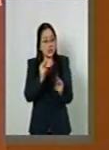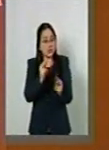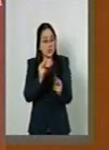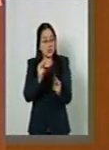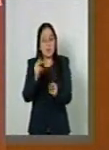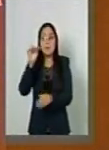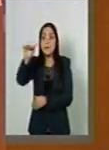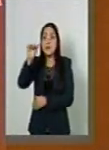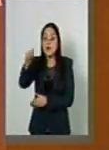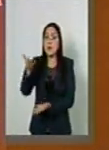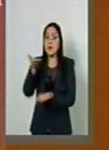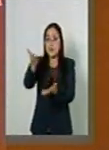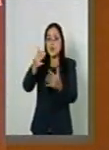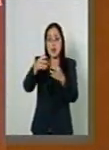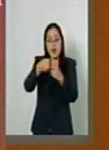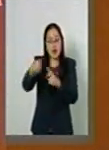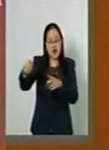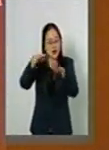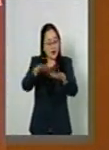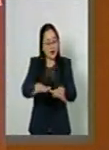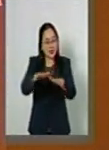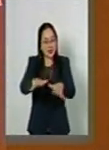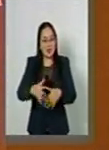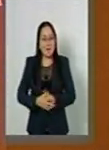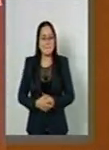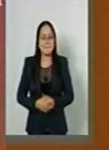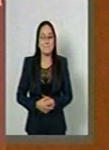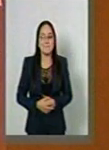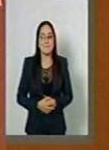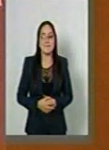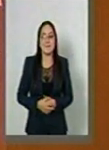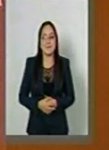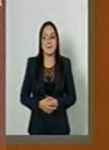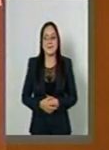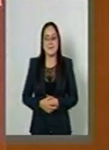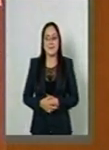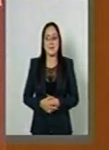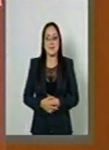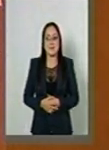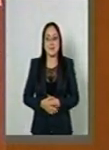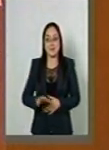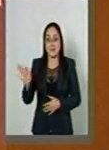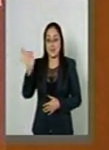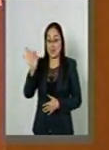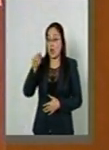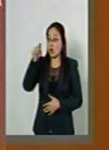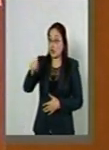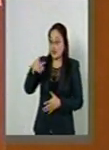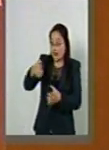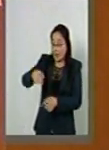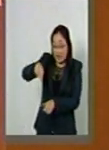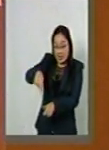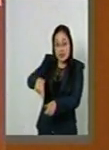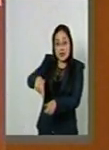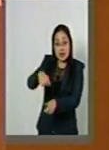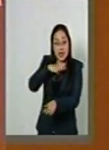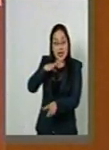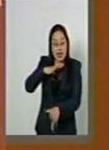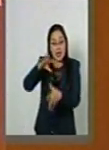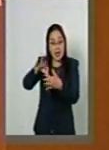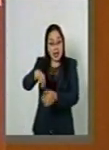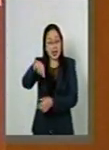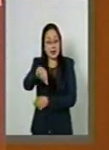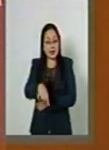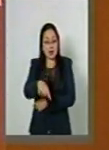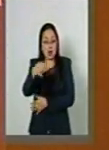orden, orden. Y yo no sé si estaba usted aquí cuando en la última,